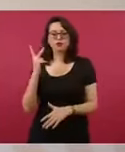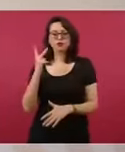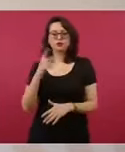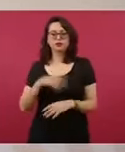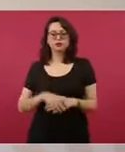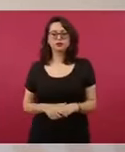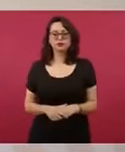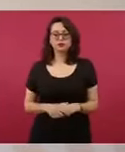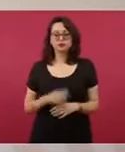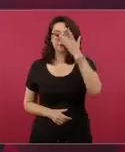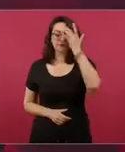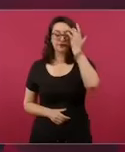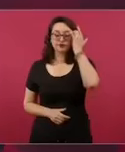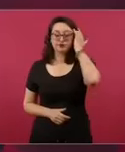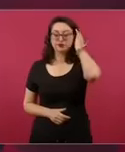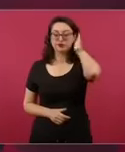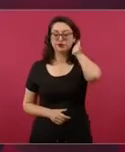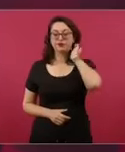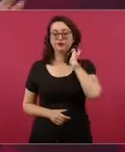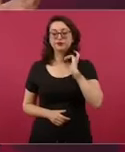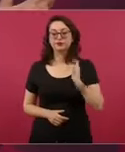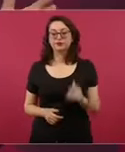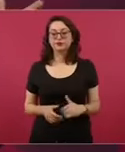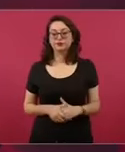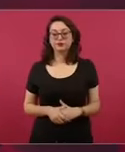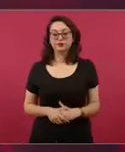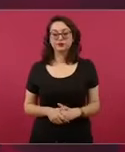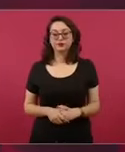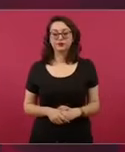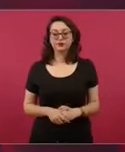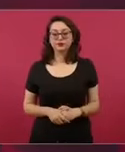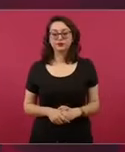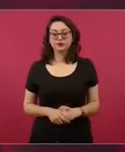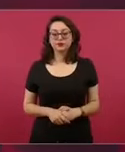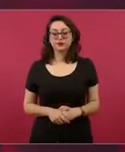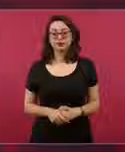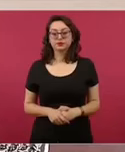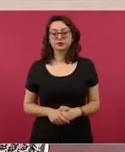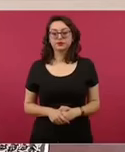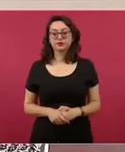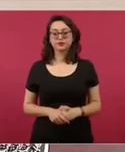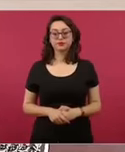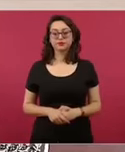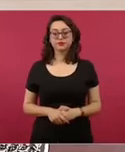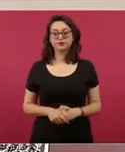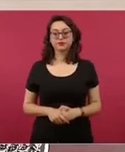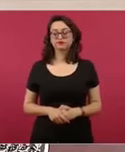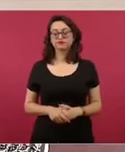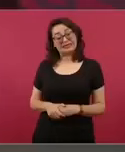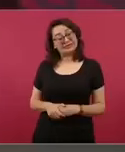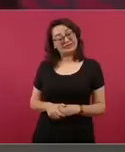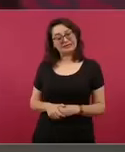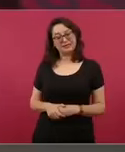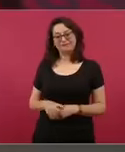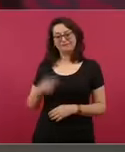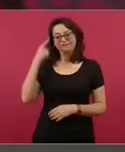Ya lo he dicho, el presidente Fox no está exacto,